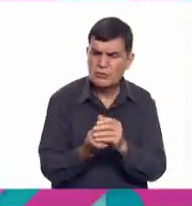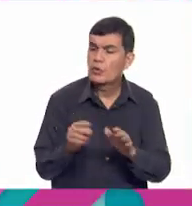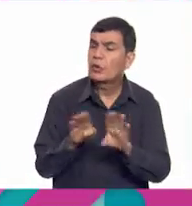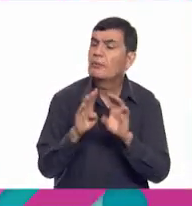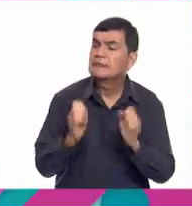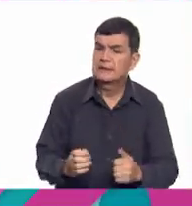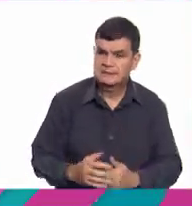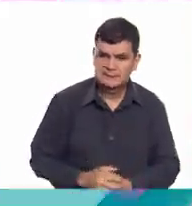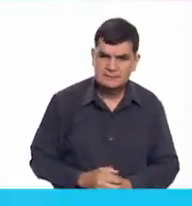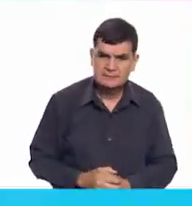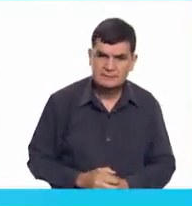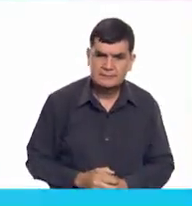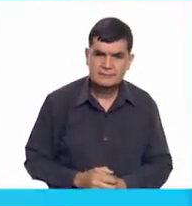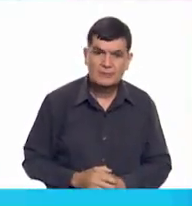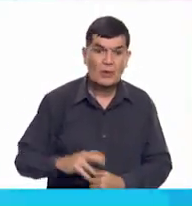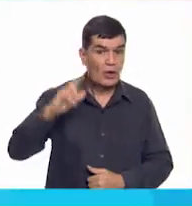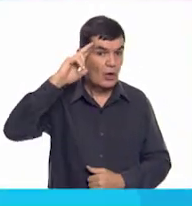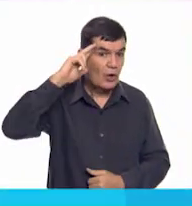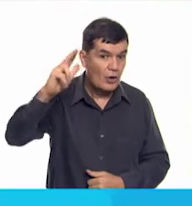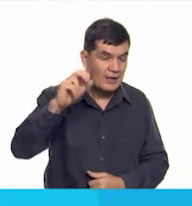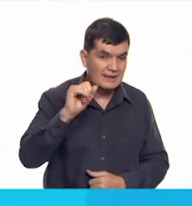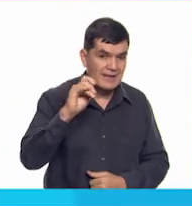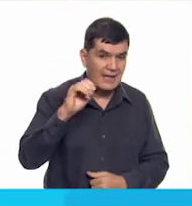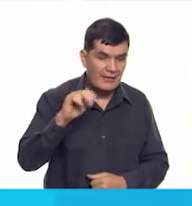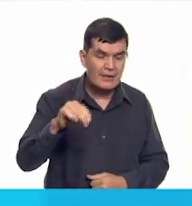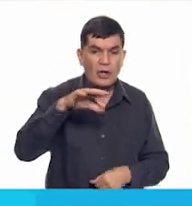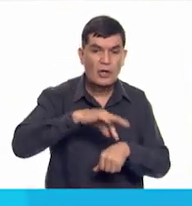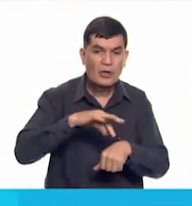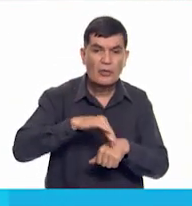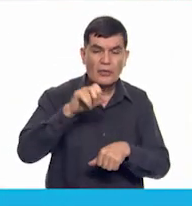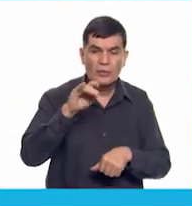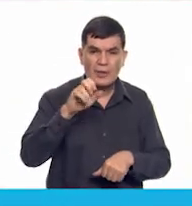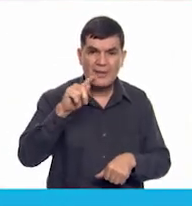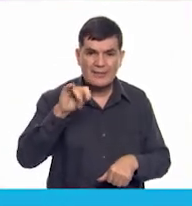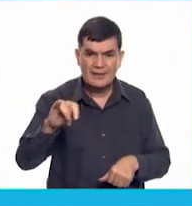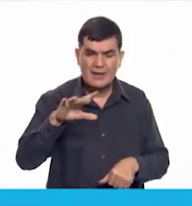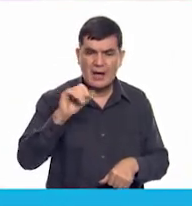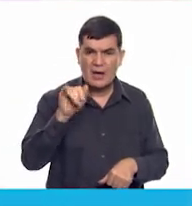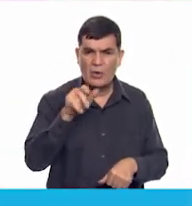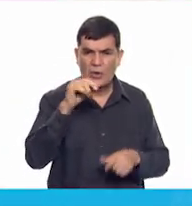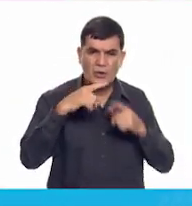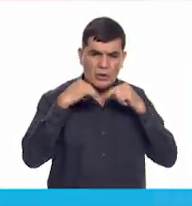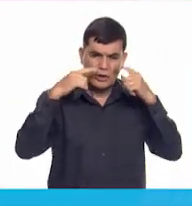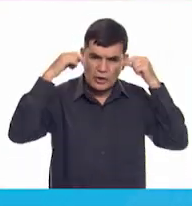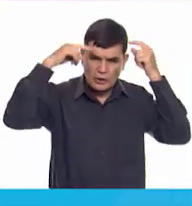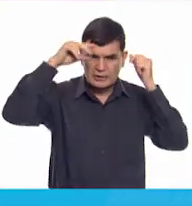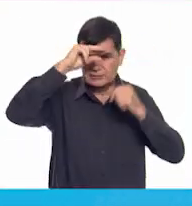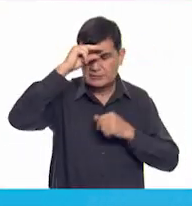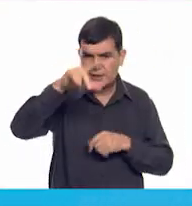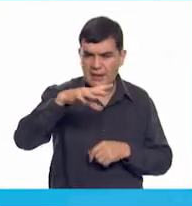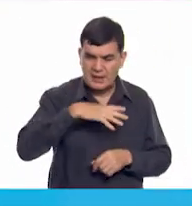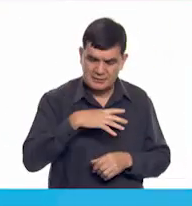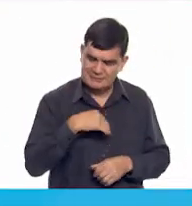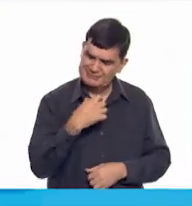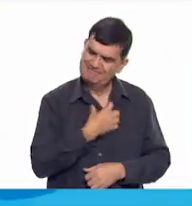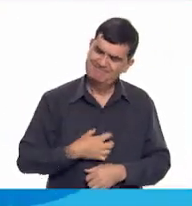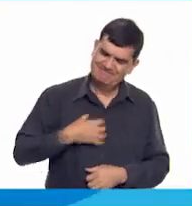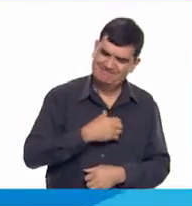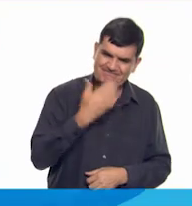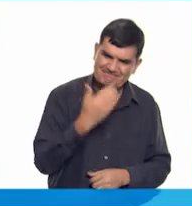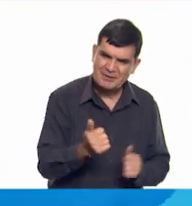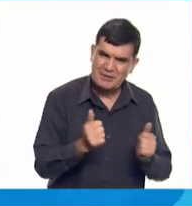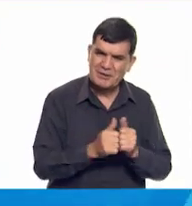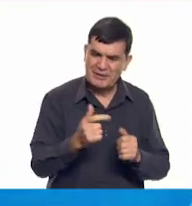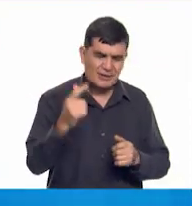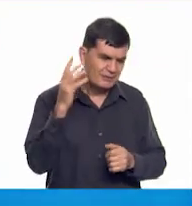estás? Hola, Sara Dien. Hola, doctora Curati y Ajo Listo. Me encuentro de muy buen humor. Escuchando